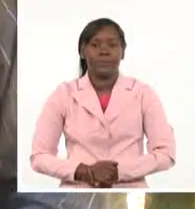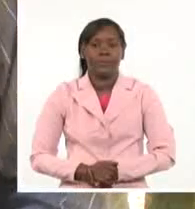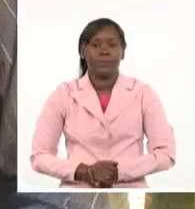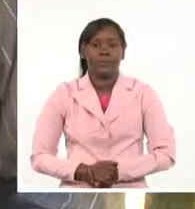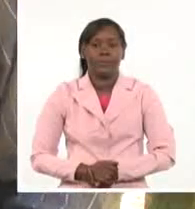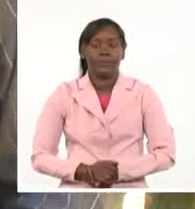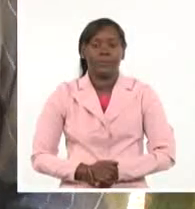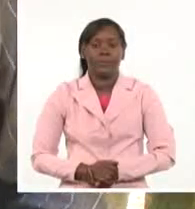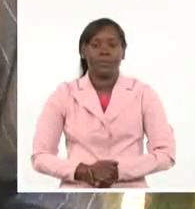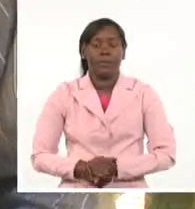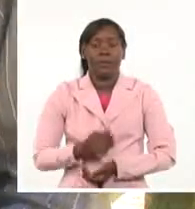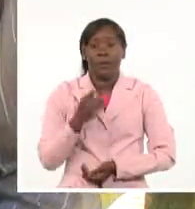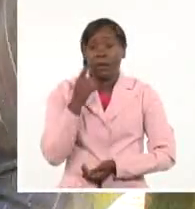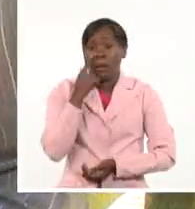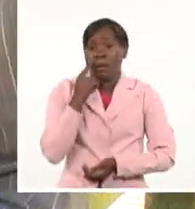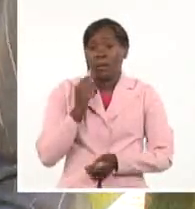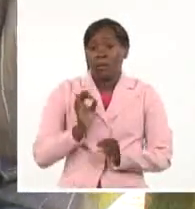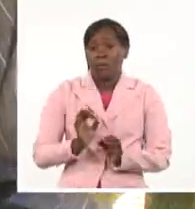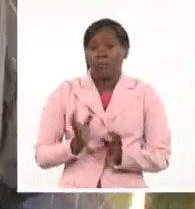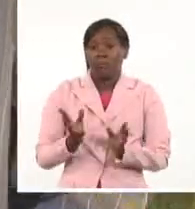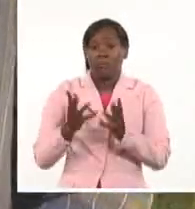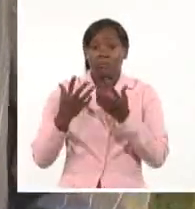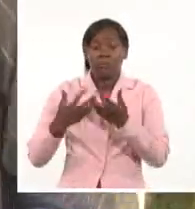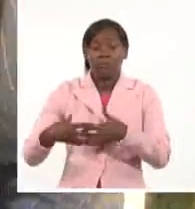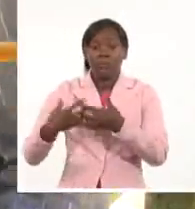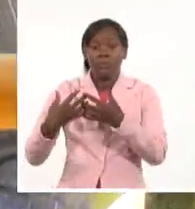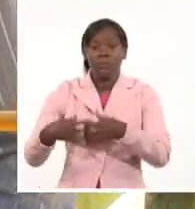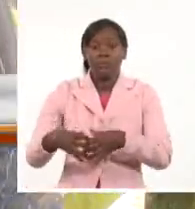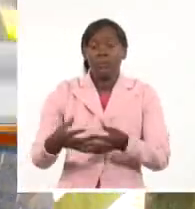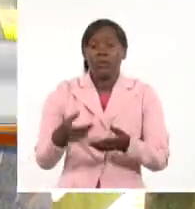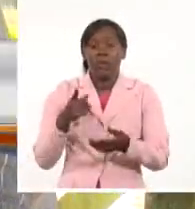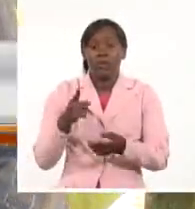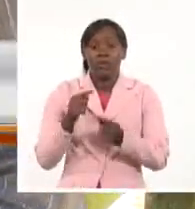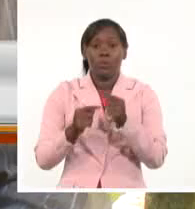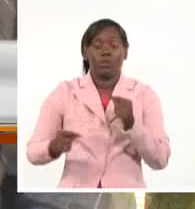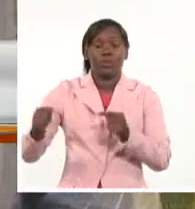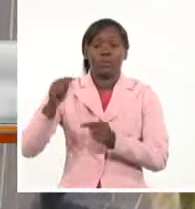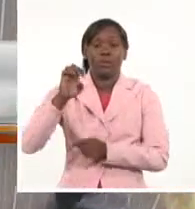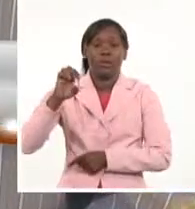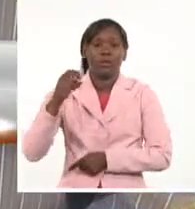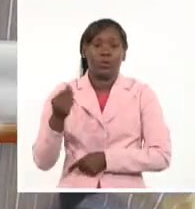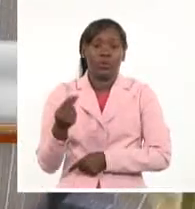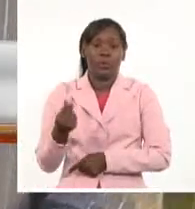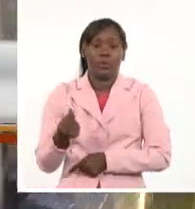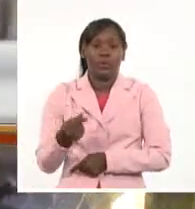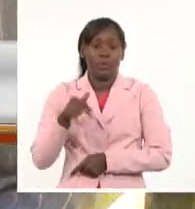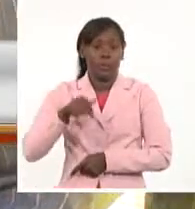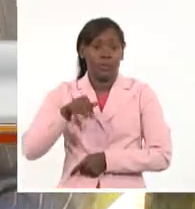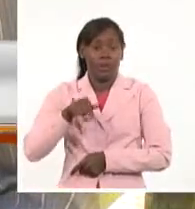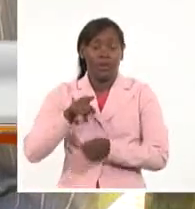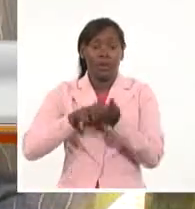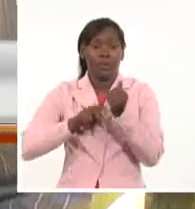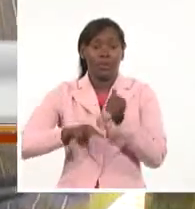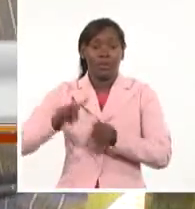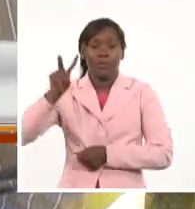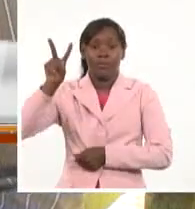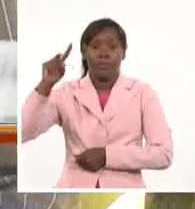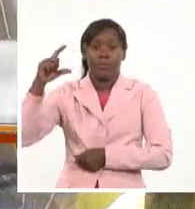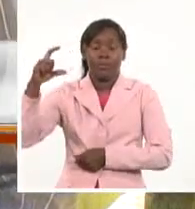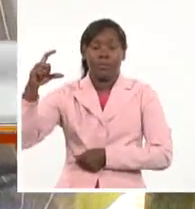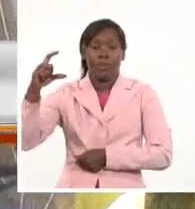Las producciones, que es uno de los elementos fundamentales de la economía, bueno, en Villaclara hay 173 producciones